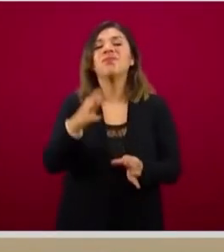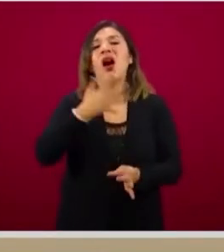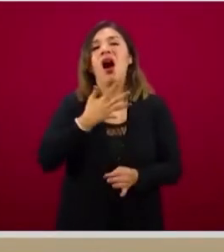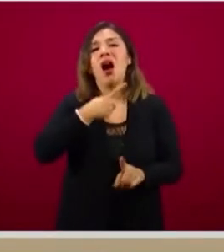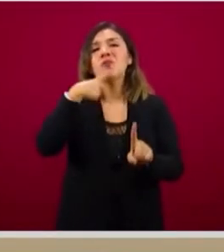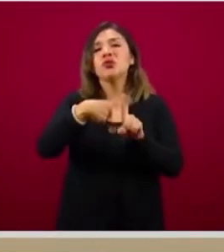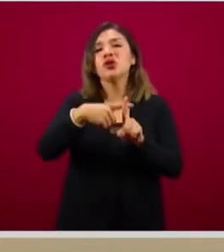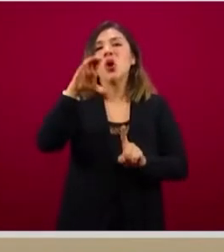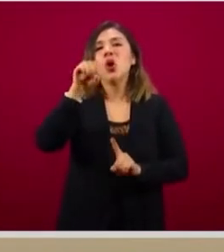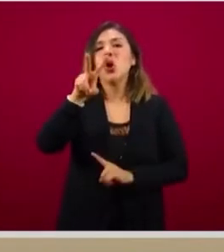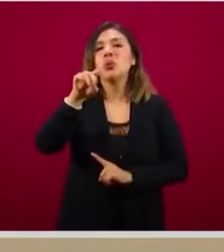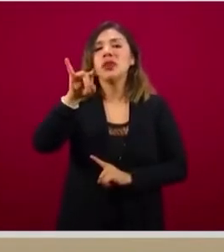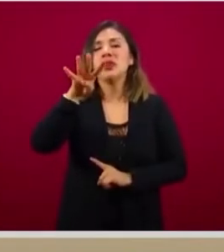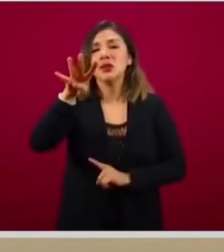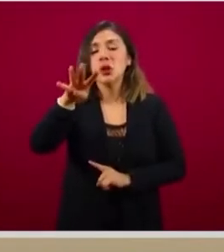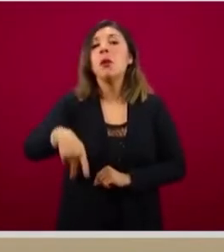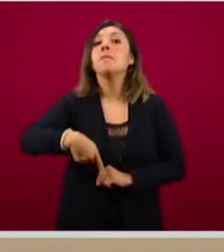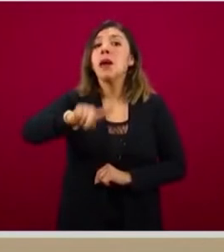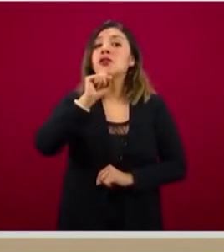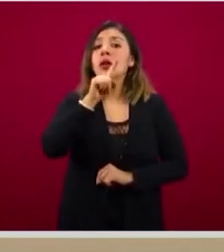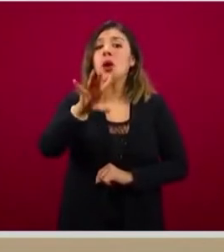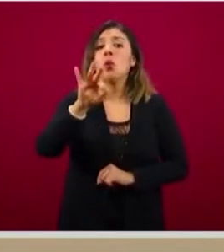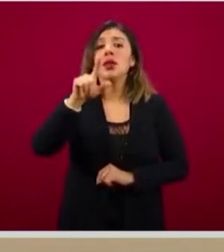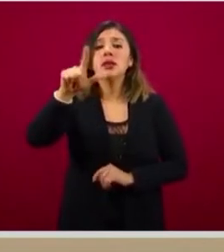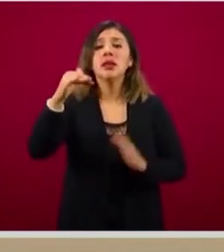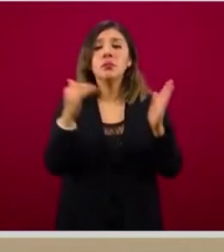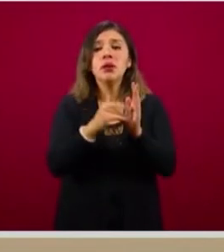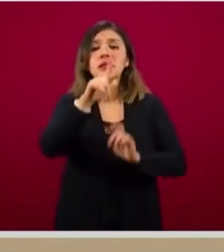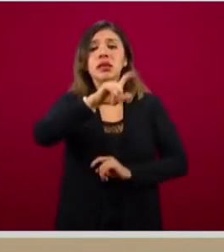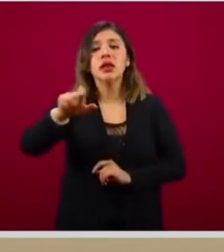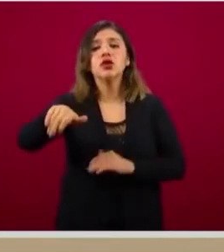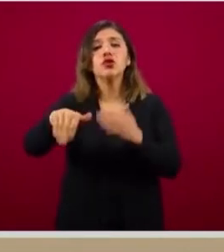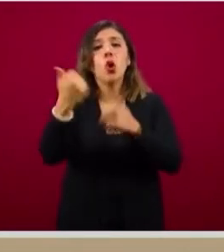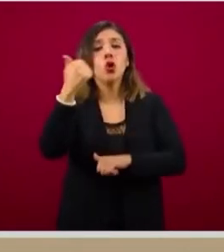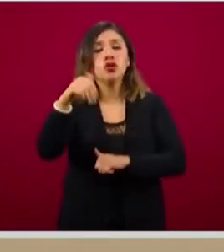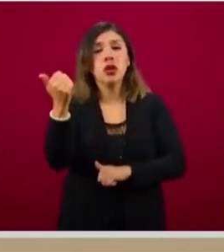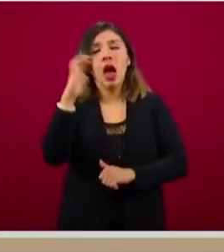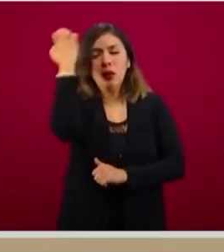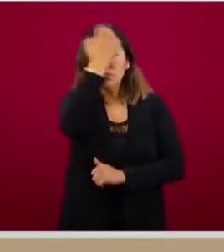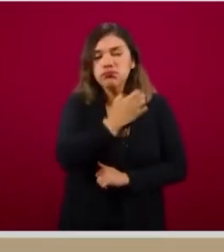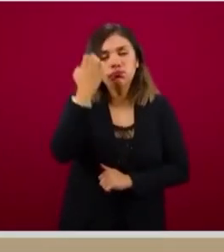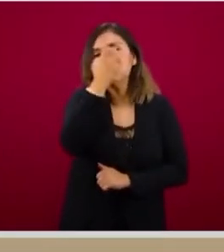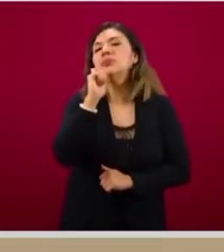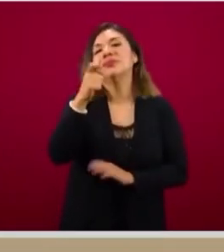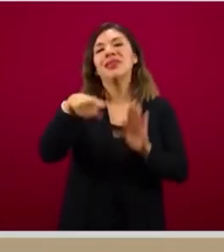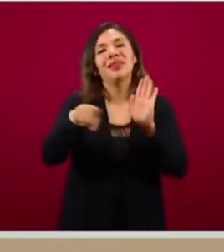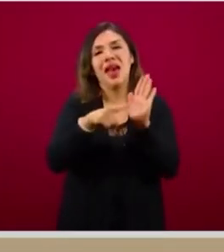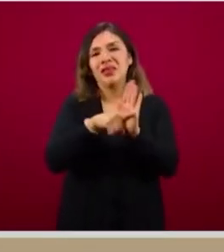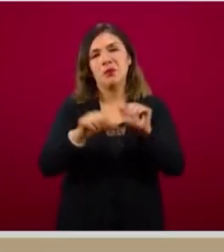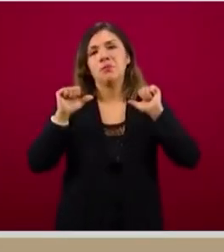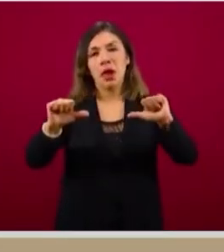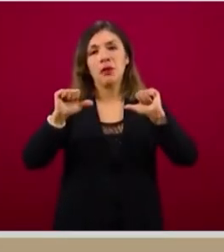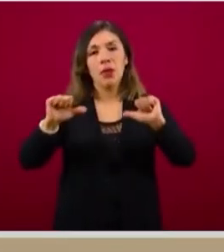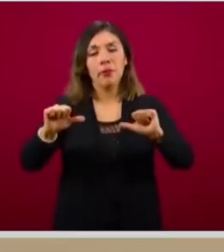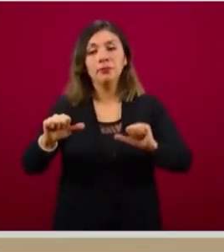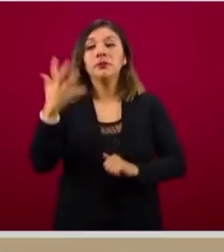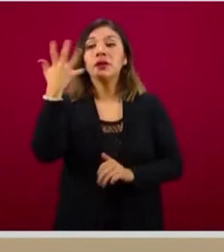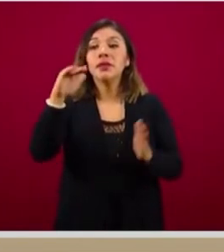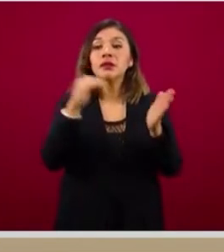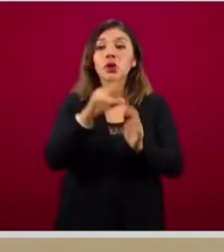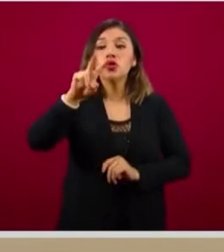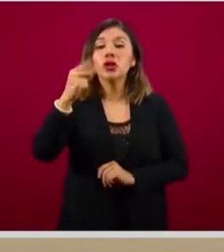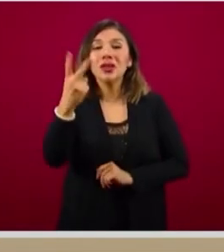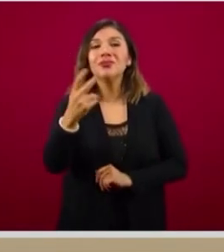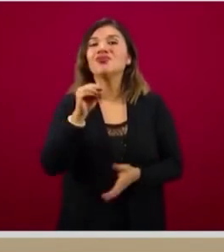pero así también 47 mil 711 han salido negativos a la prueba. 10 mil 82 continúan